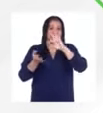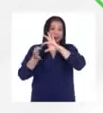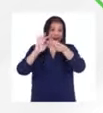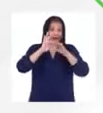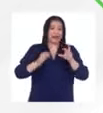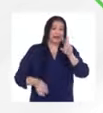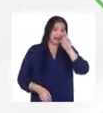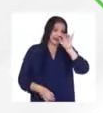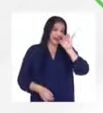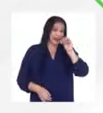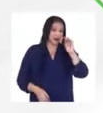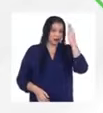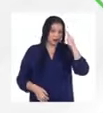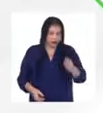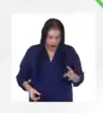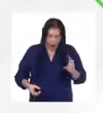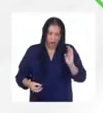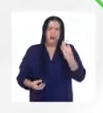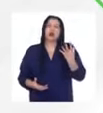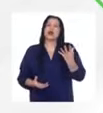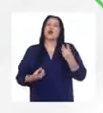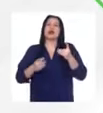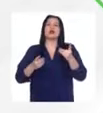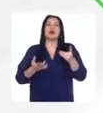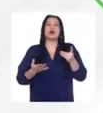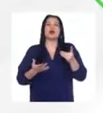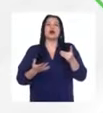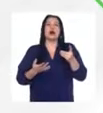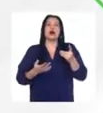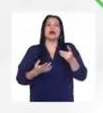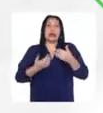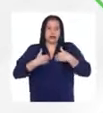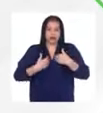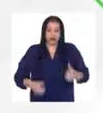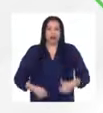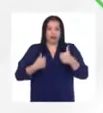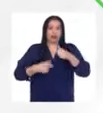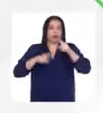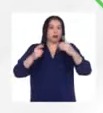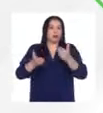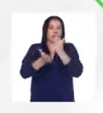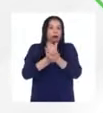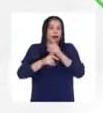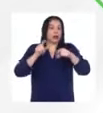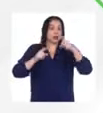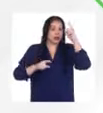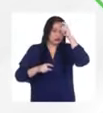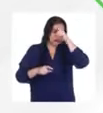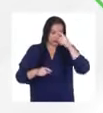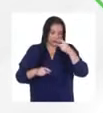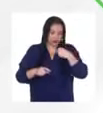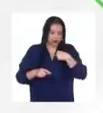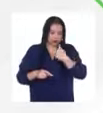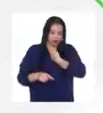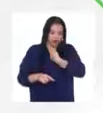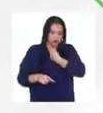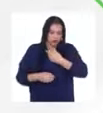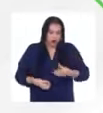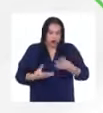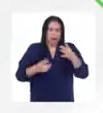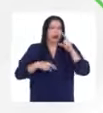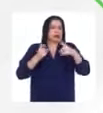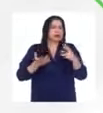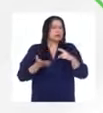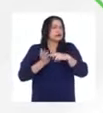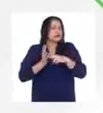cuando nos ocurren cosas difíciles, nosotros le atribuimos un significado. Tú puedes preguntarte